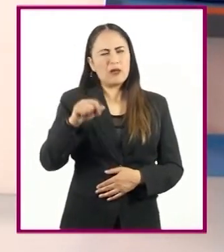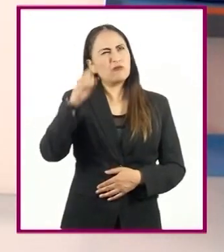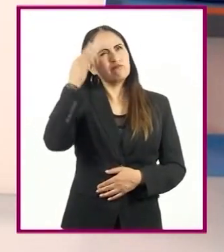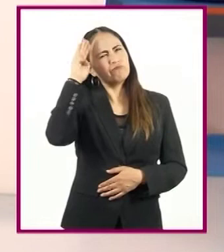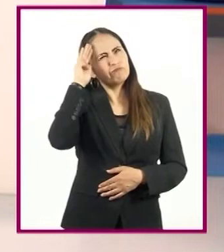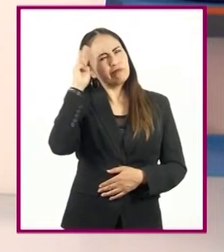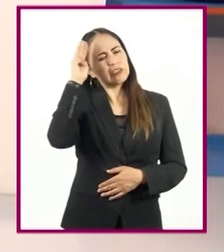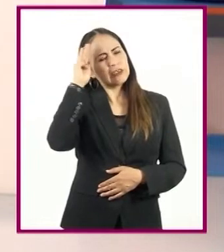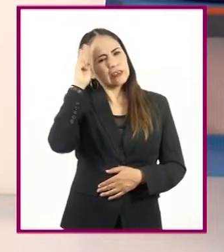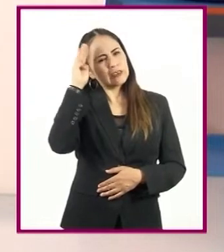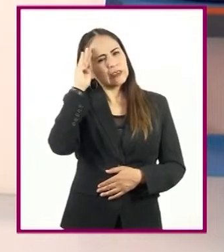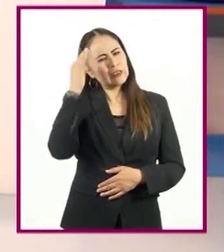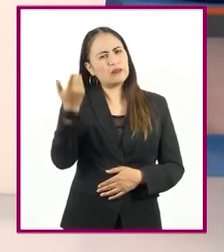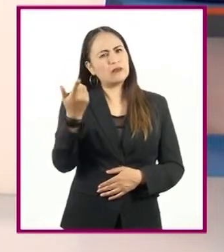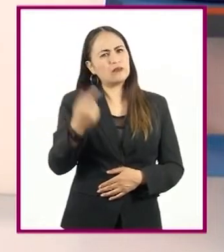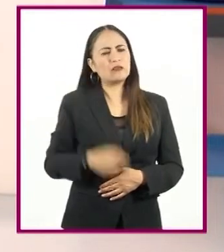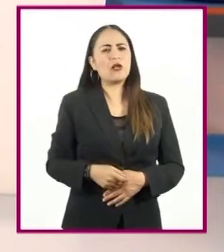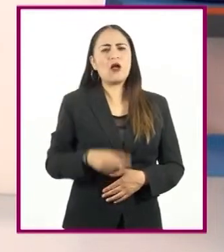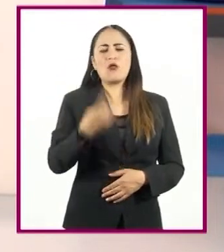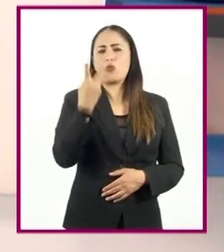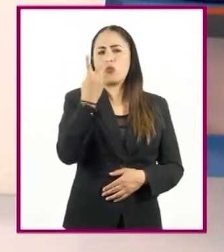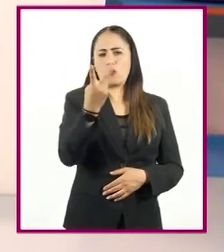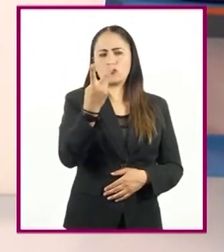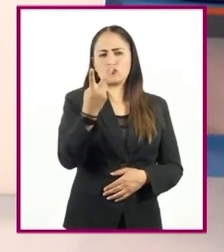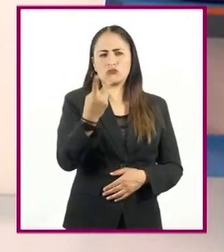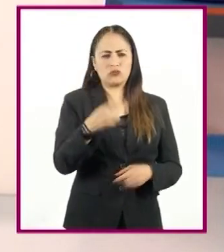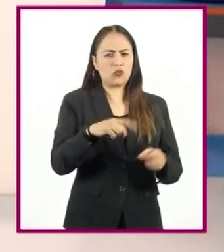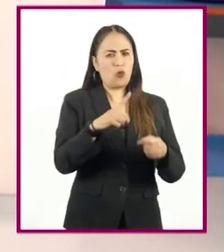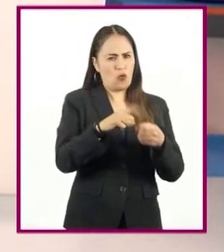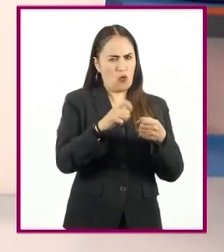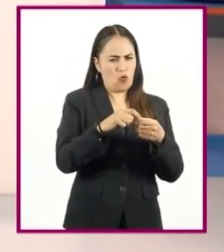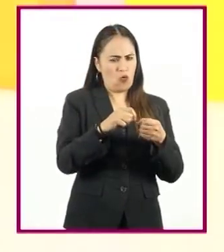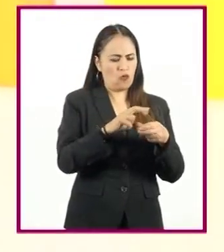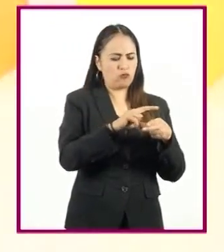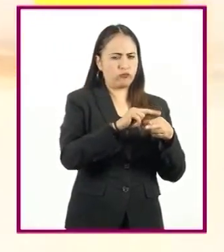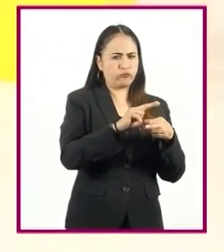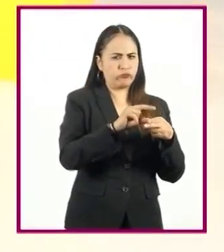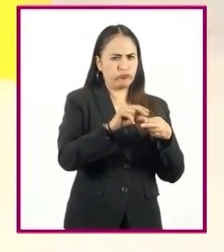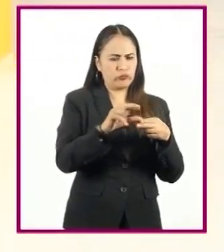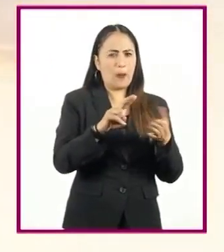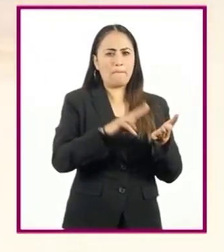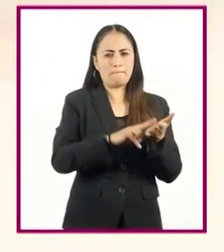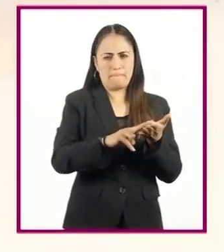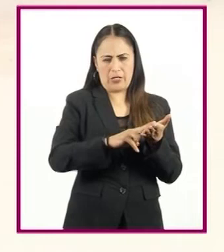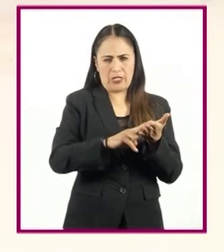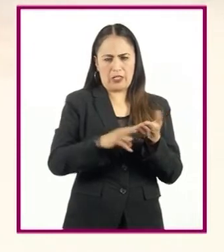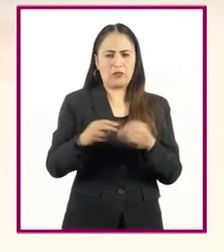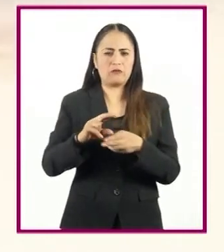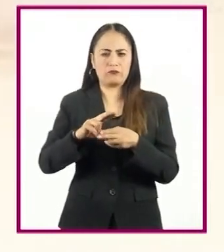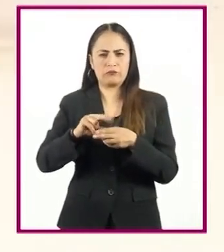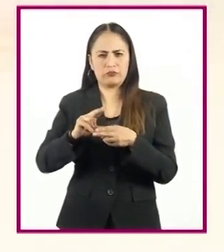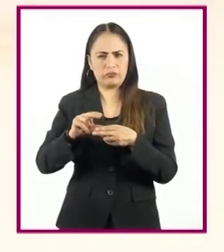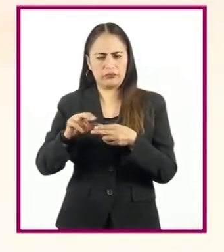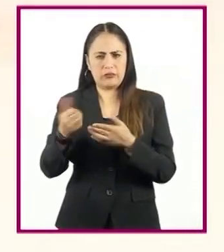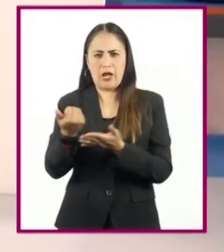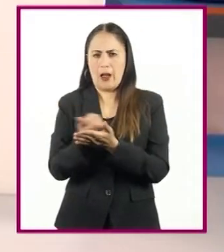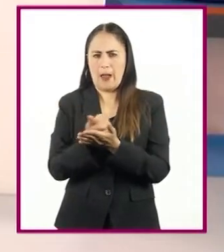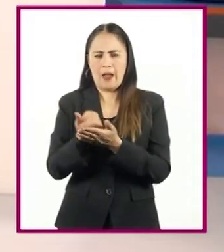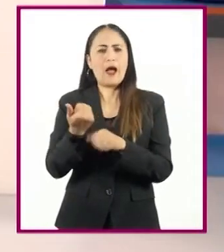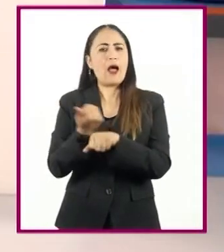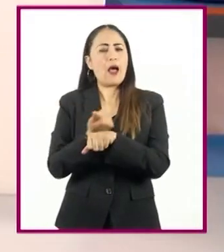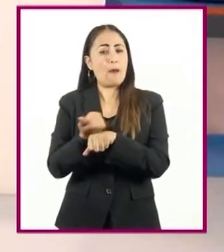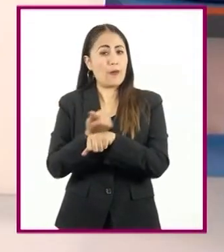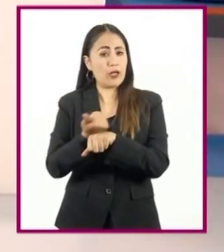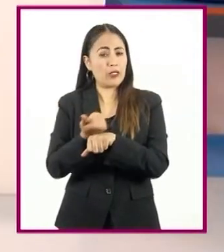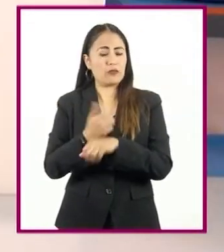que tenemos dos tipos de chícharos, los amarillos y los verdes. ¿Qué pasaría si